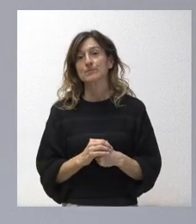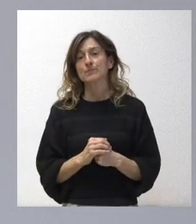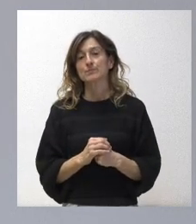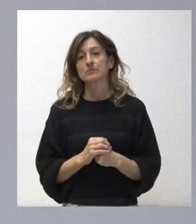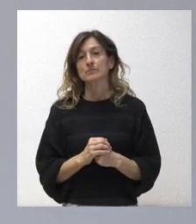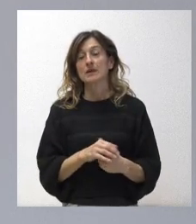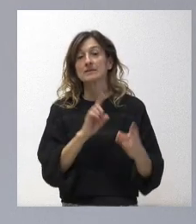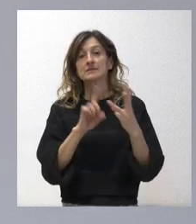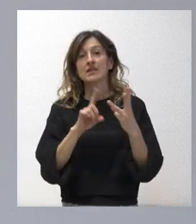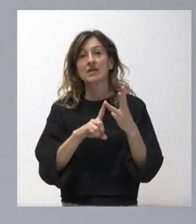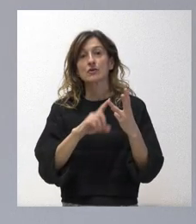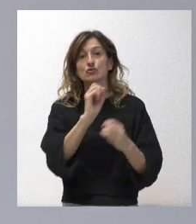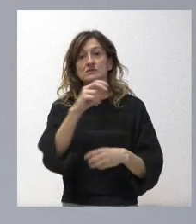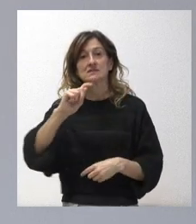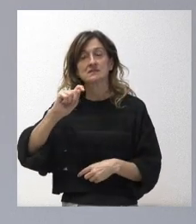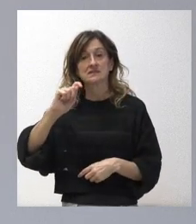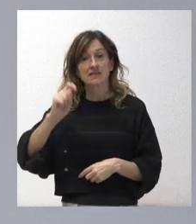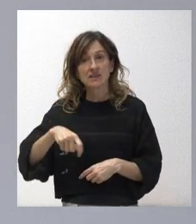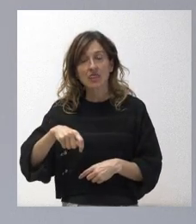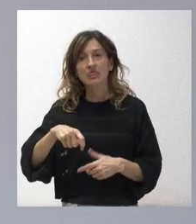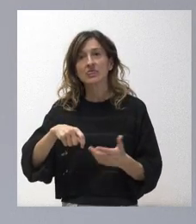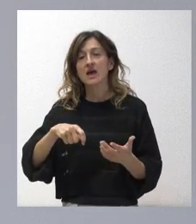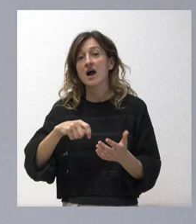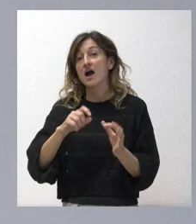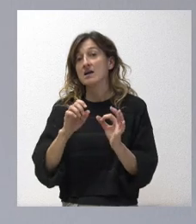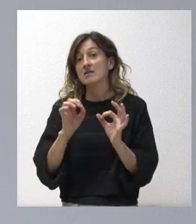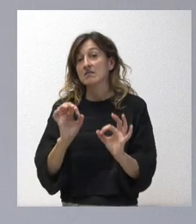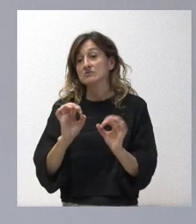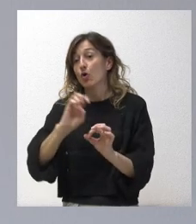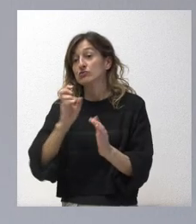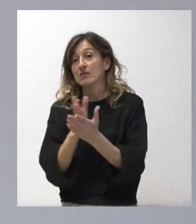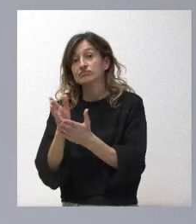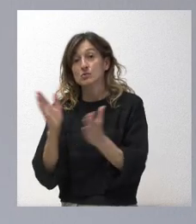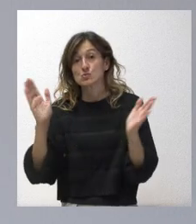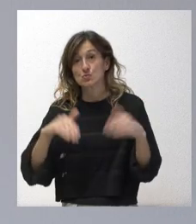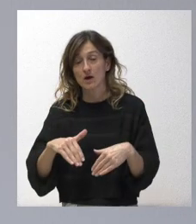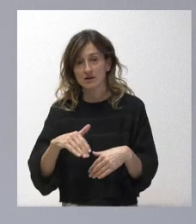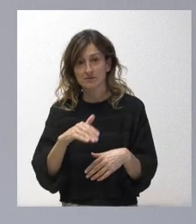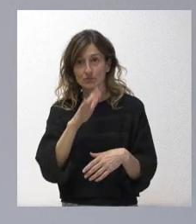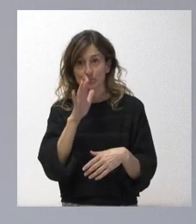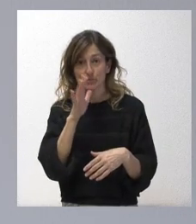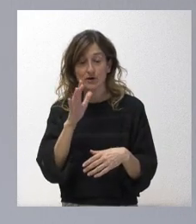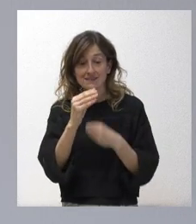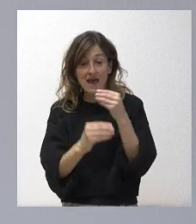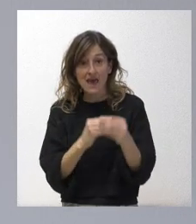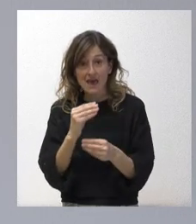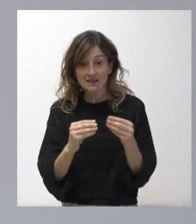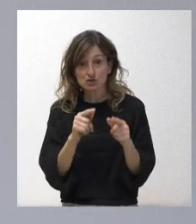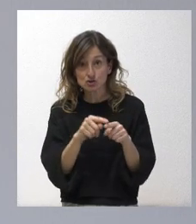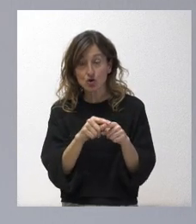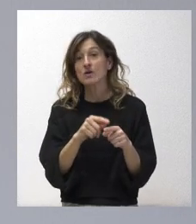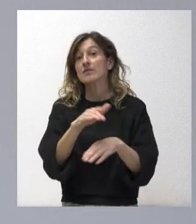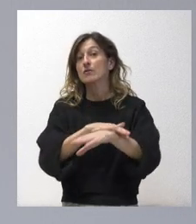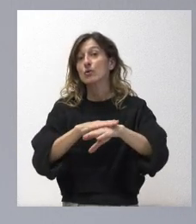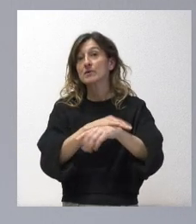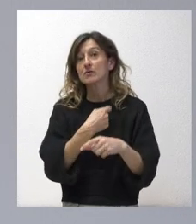la sentencia no puede ser probablemente de otra manera porque el Tribunal de la Superioridad de Justicia parte de un hecho, un hecho fáctico y es que el Gobierno de España